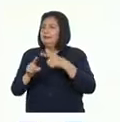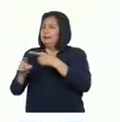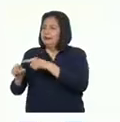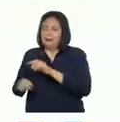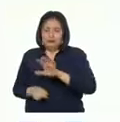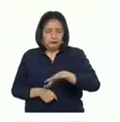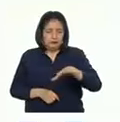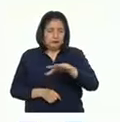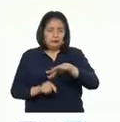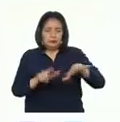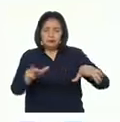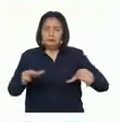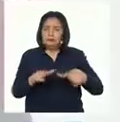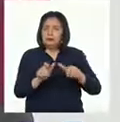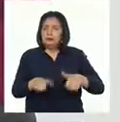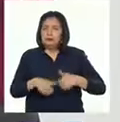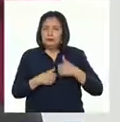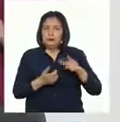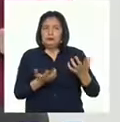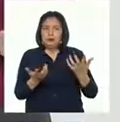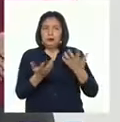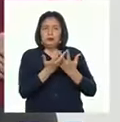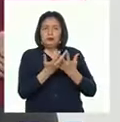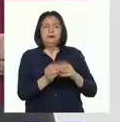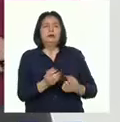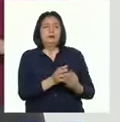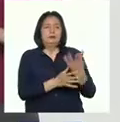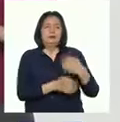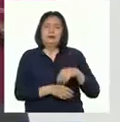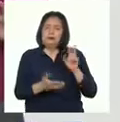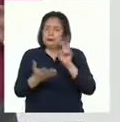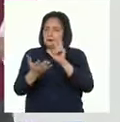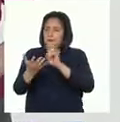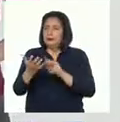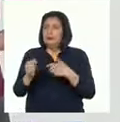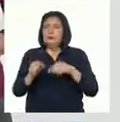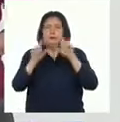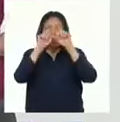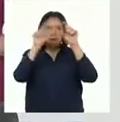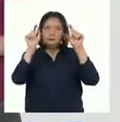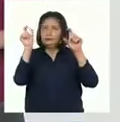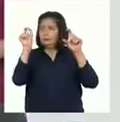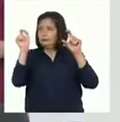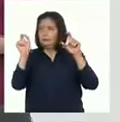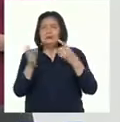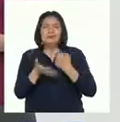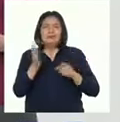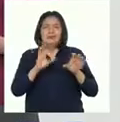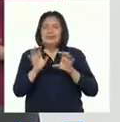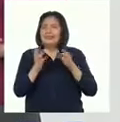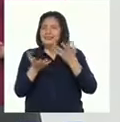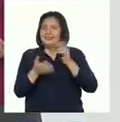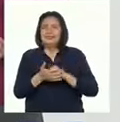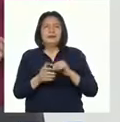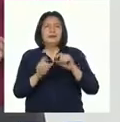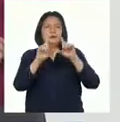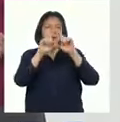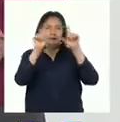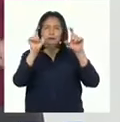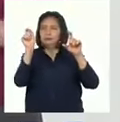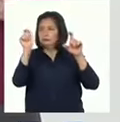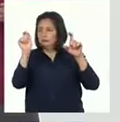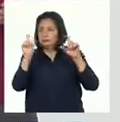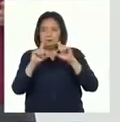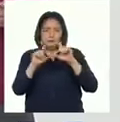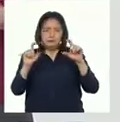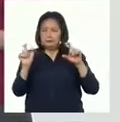ecosistemas y su relación con las plantas. Leímos y utilizamos la estrategia del sumillado. Es decir, hacer anotaciones al margen del